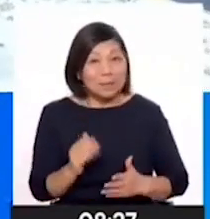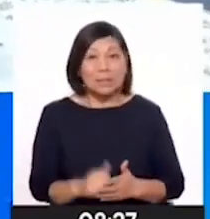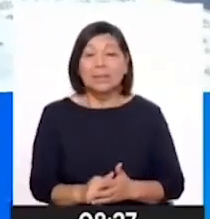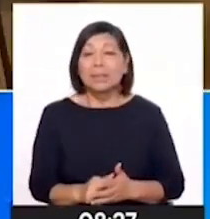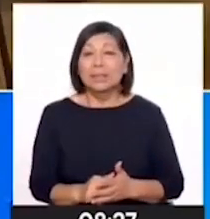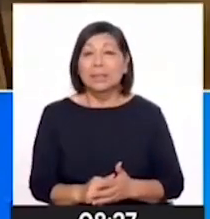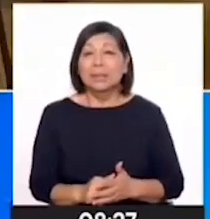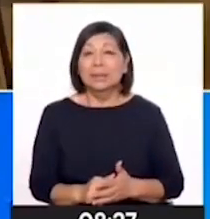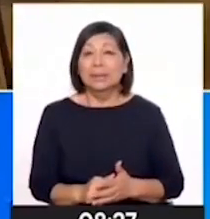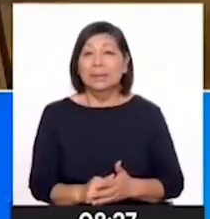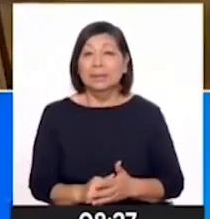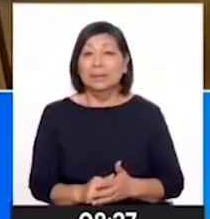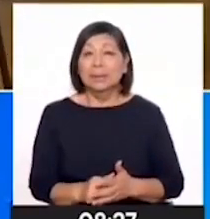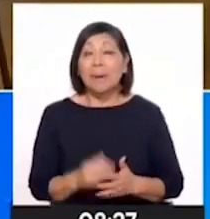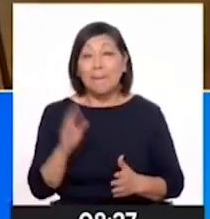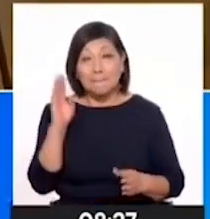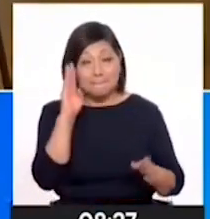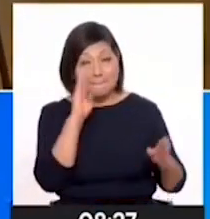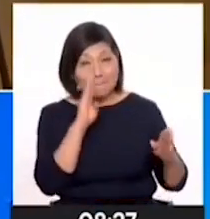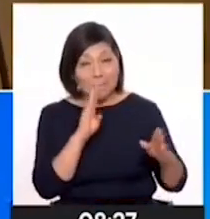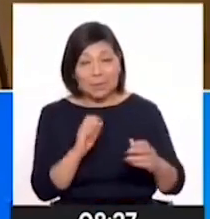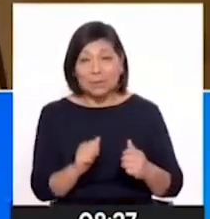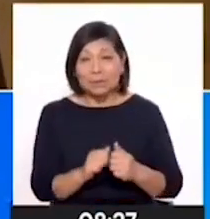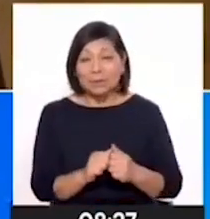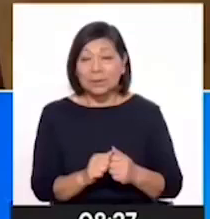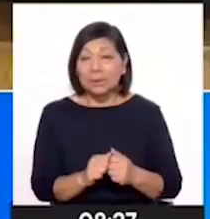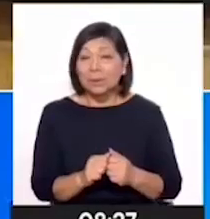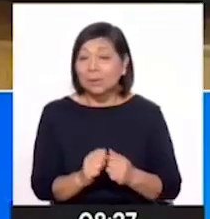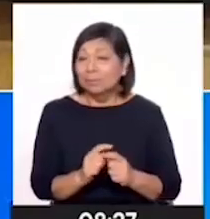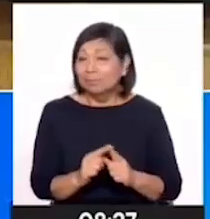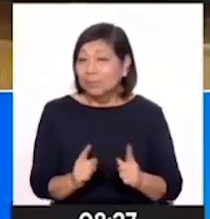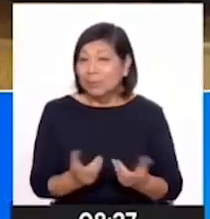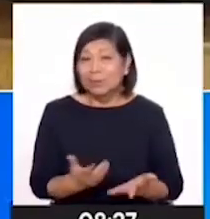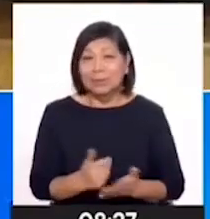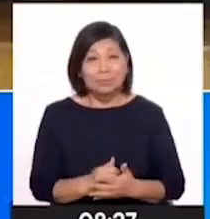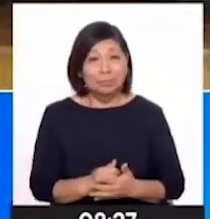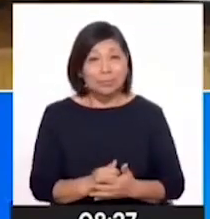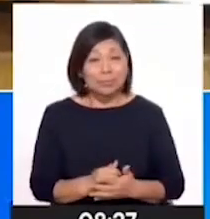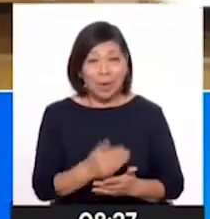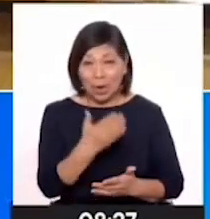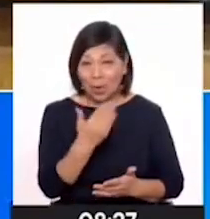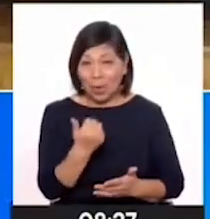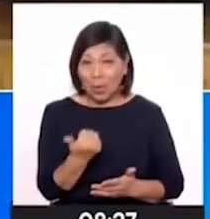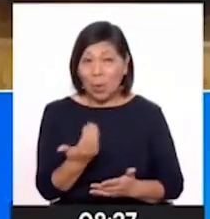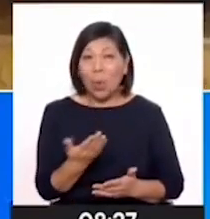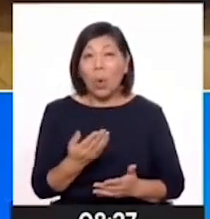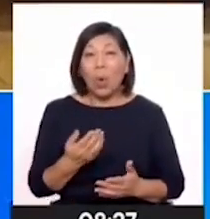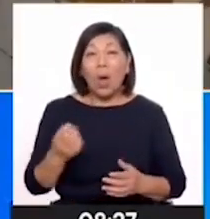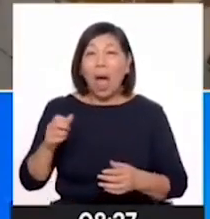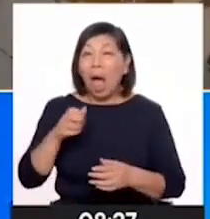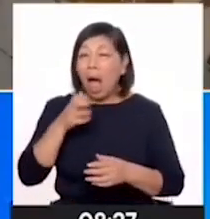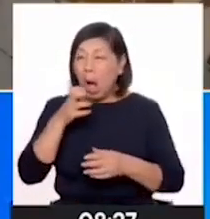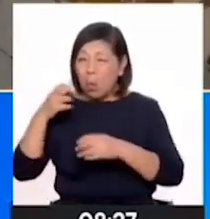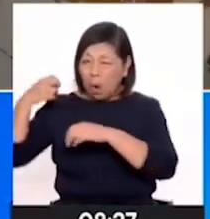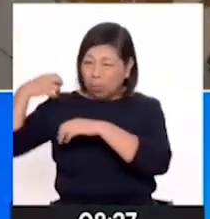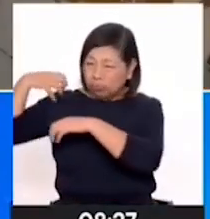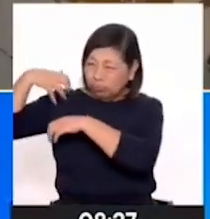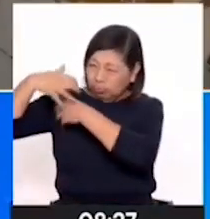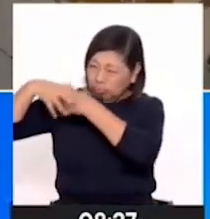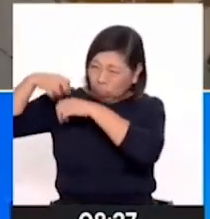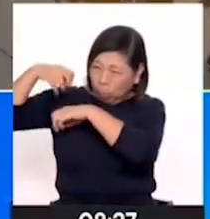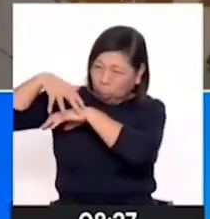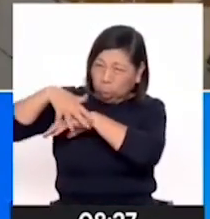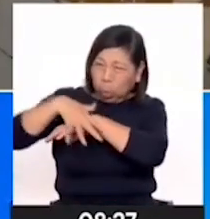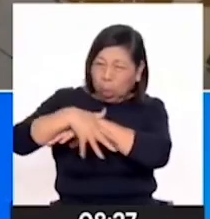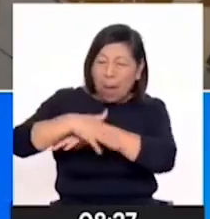preocupantes que teníamos que intervenir, no. Y no nos olvidemos que los huaicos, los deslizamientos, vienen de la